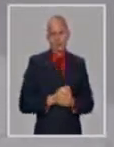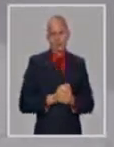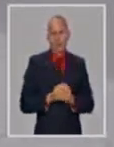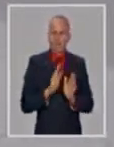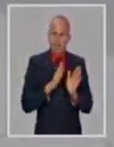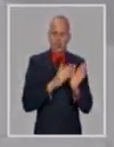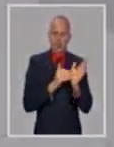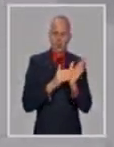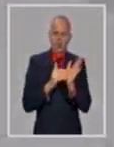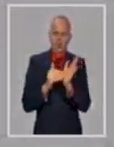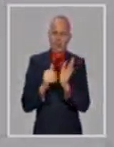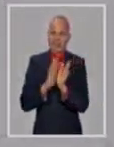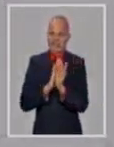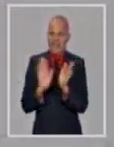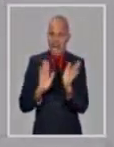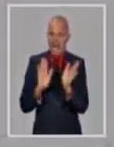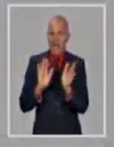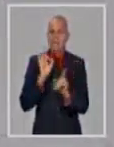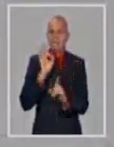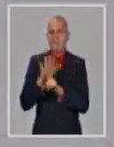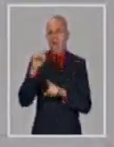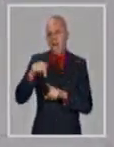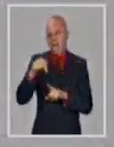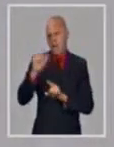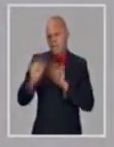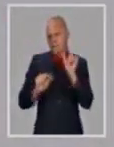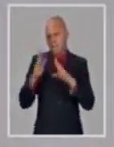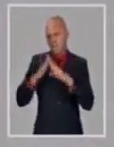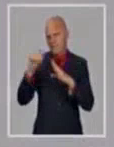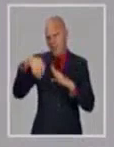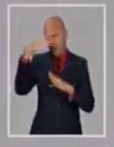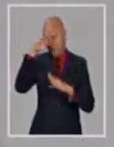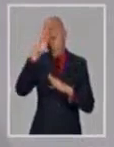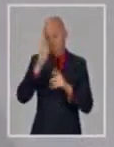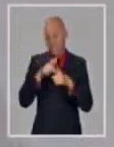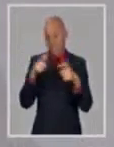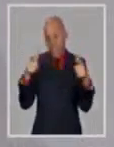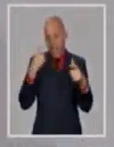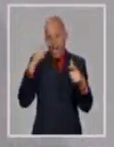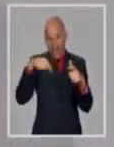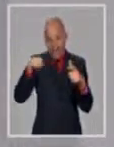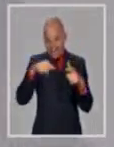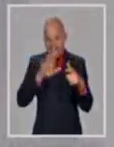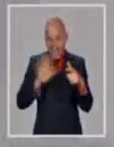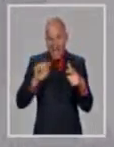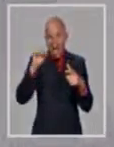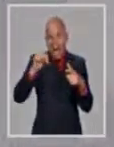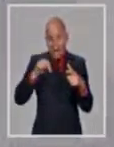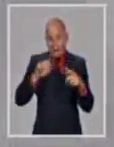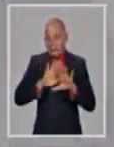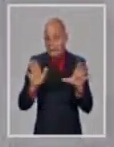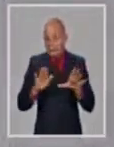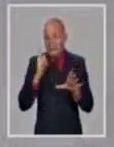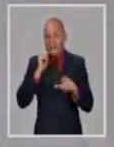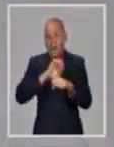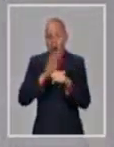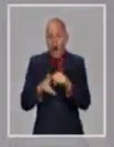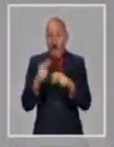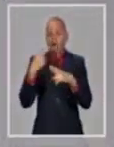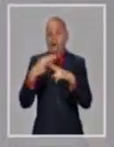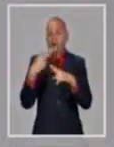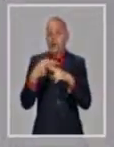muestras de casos autóctonos, la aparición en total al final de 11 variantes, que ha ido